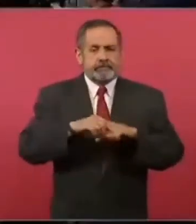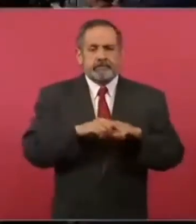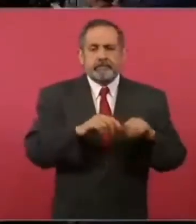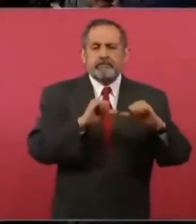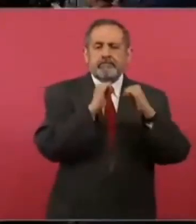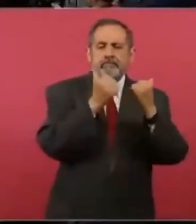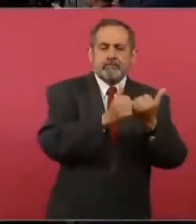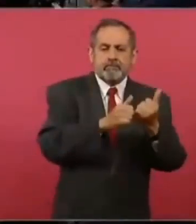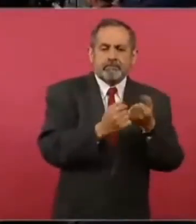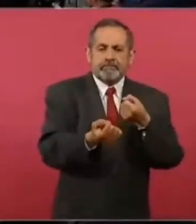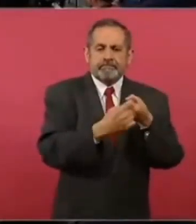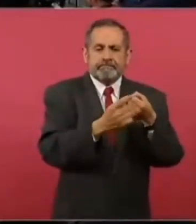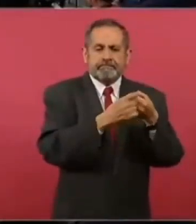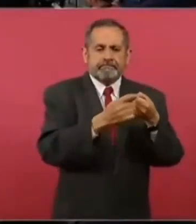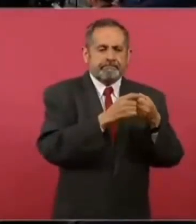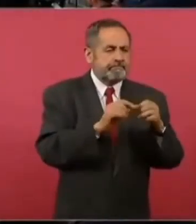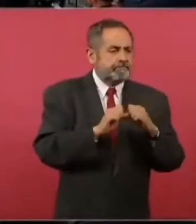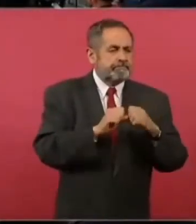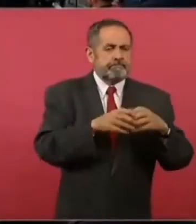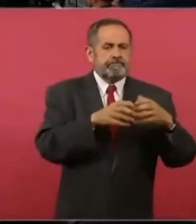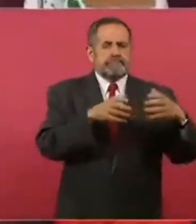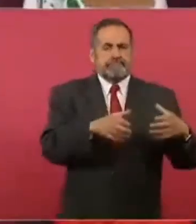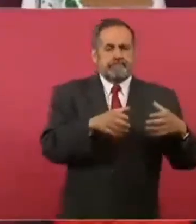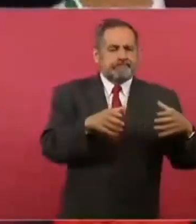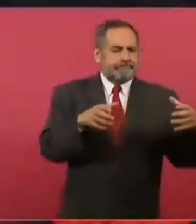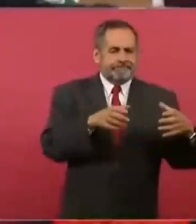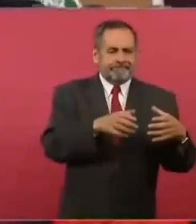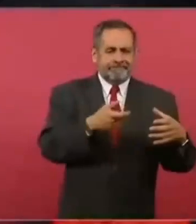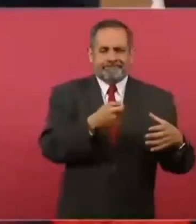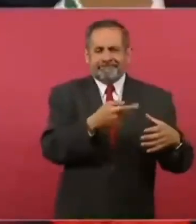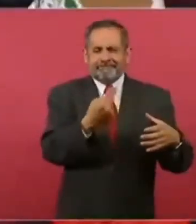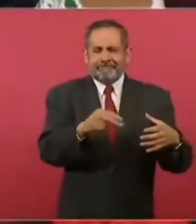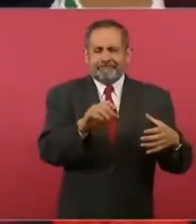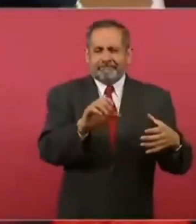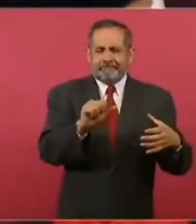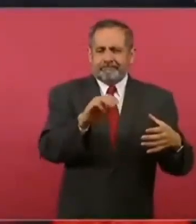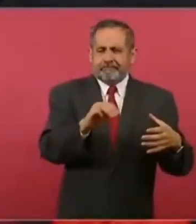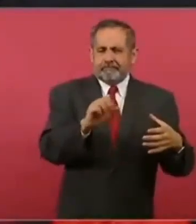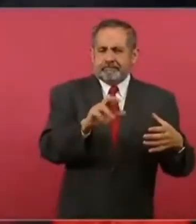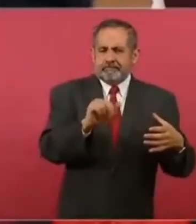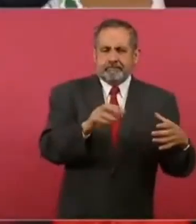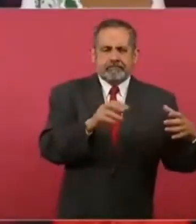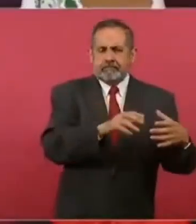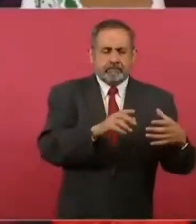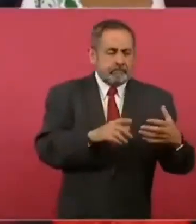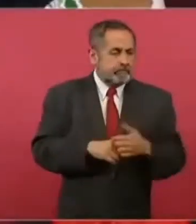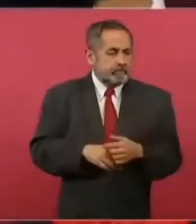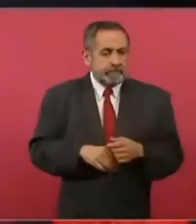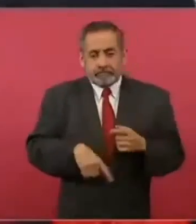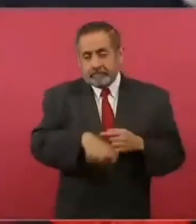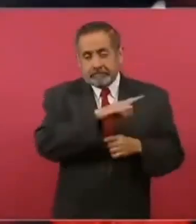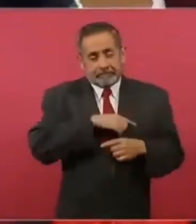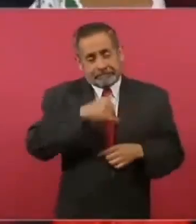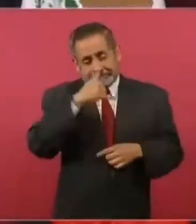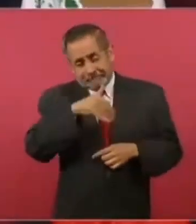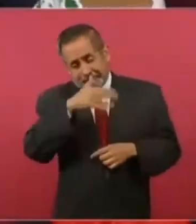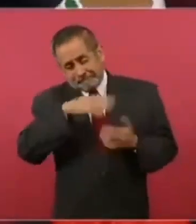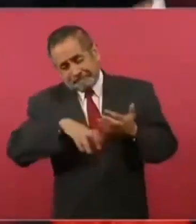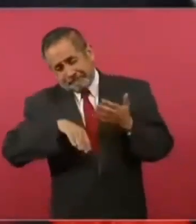todas las cámaras, nos reclamaron